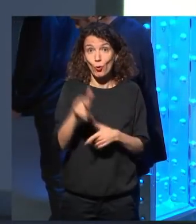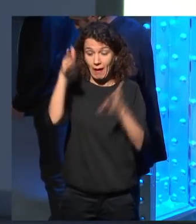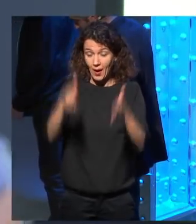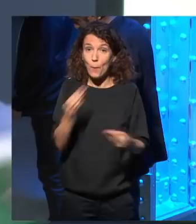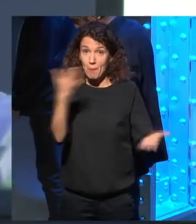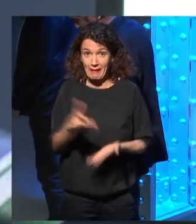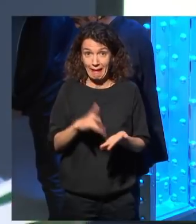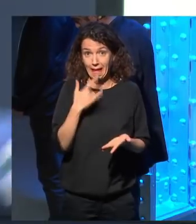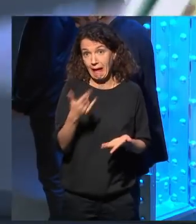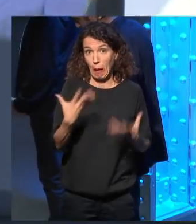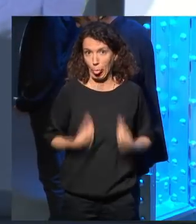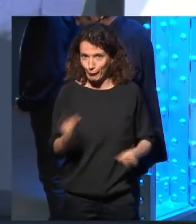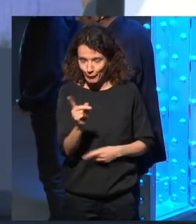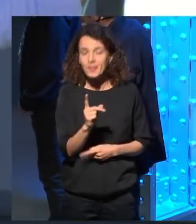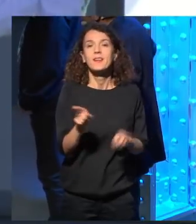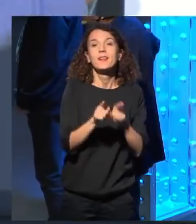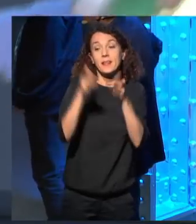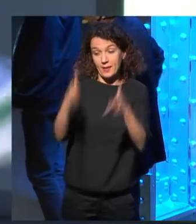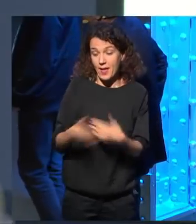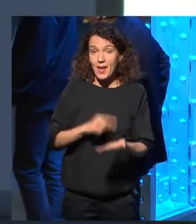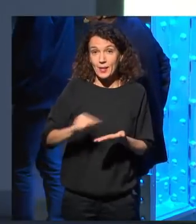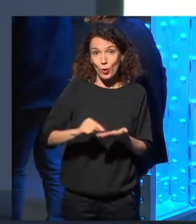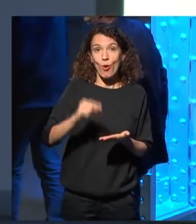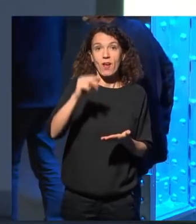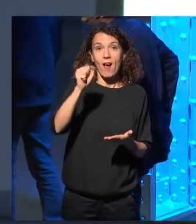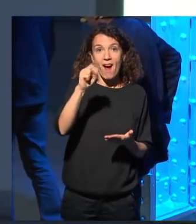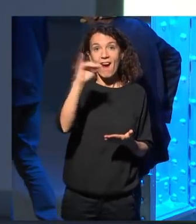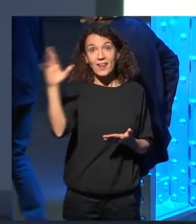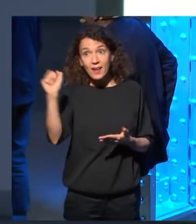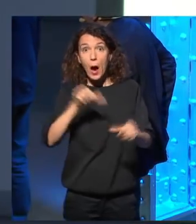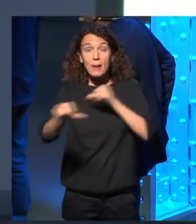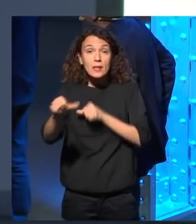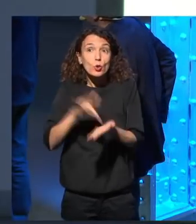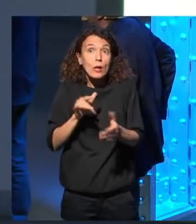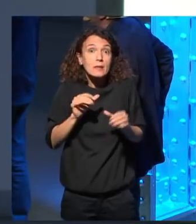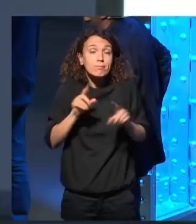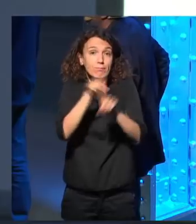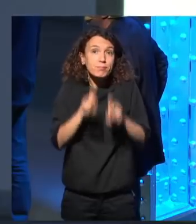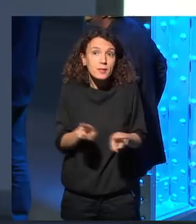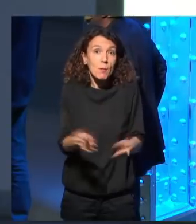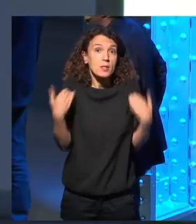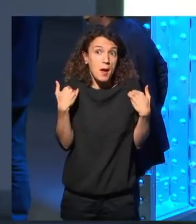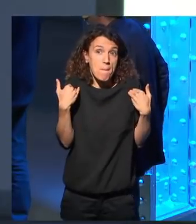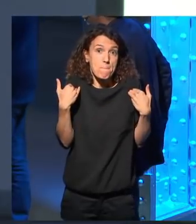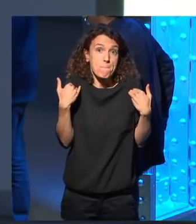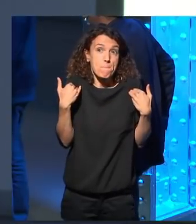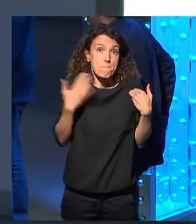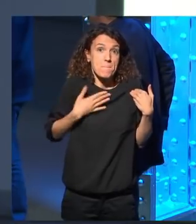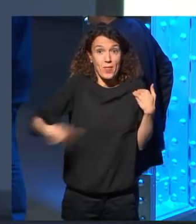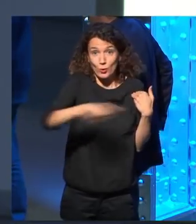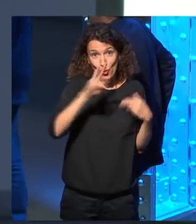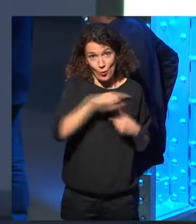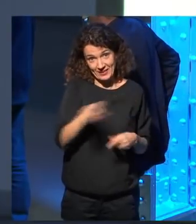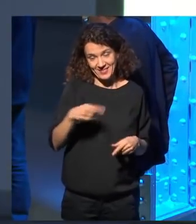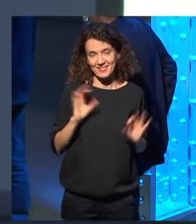bienvenida. Gracias a todos. El maestro César Aira y a partir de ahora, lo que pase, ya no es responsabilidad de ninguno